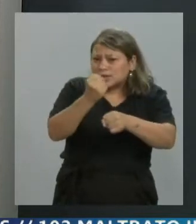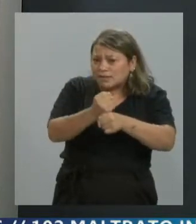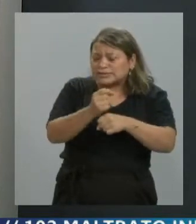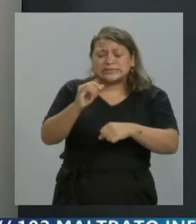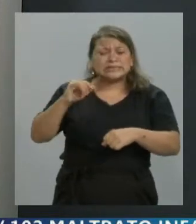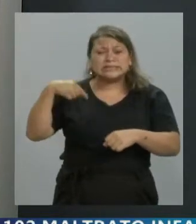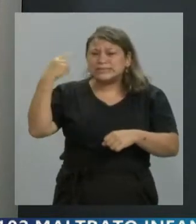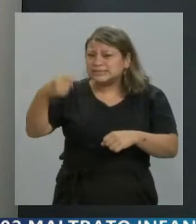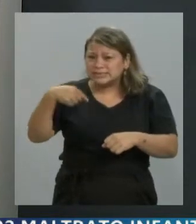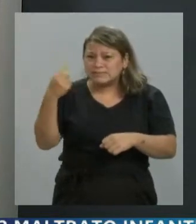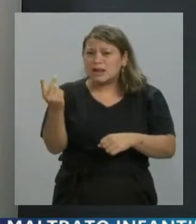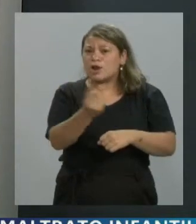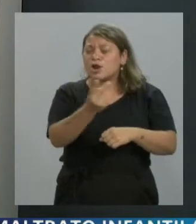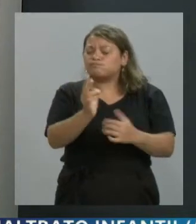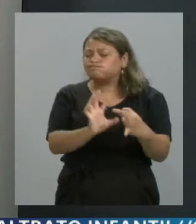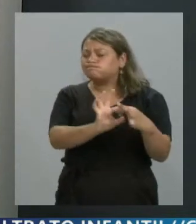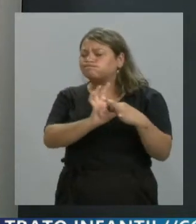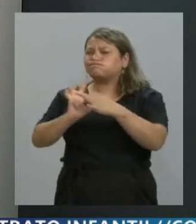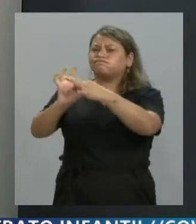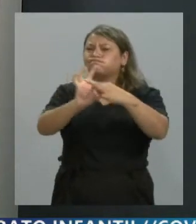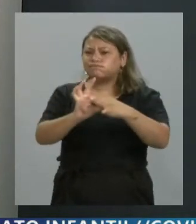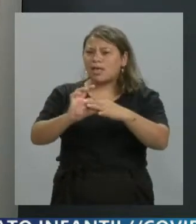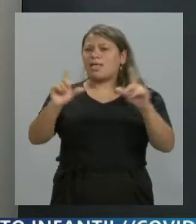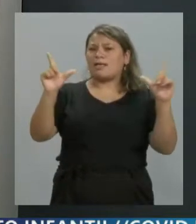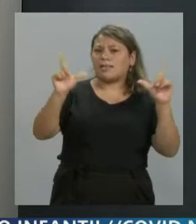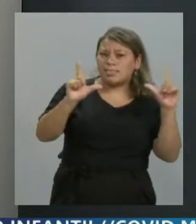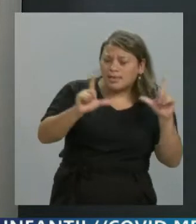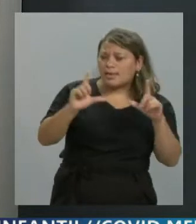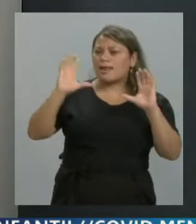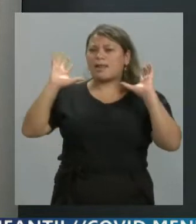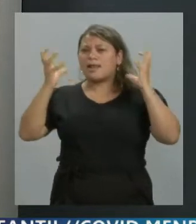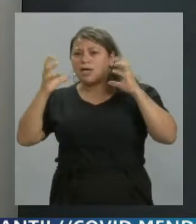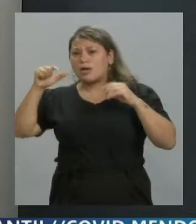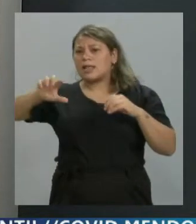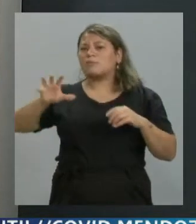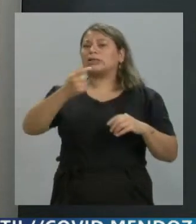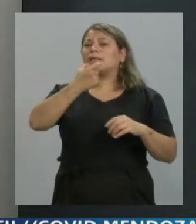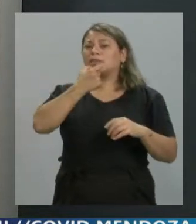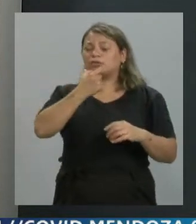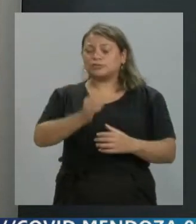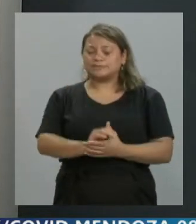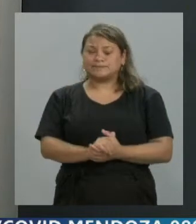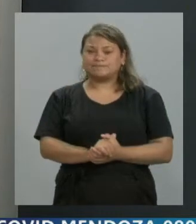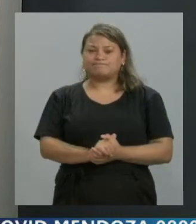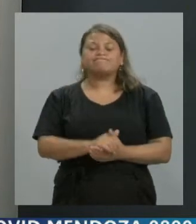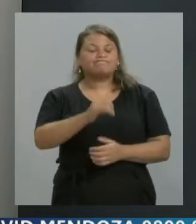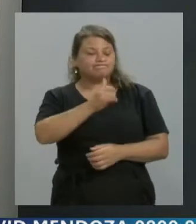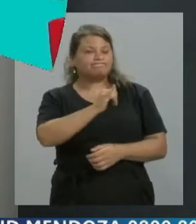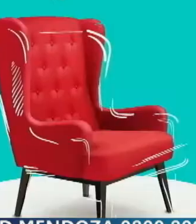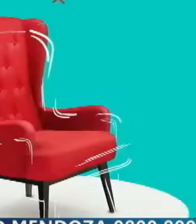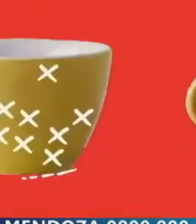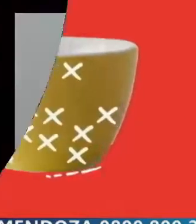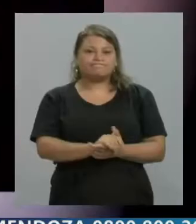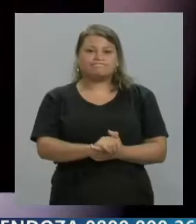ligados en sí a lo que es el trabajo de los medios en general en la provincia de Mendoza. Sí, así es, sí, sí, sí,